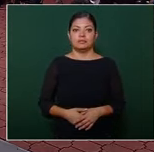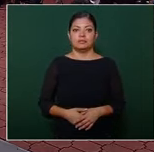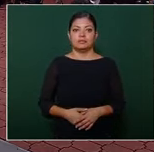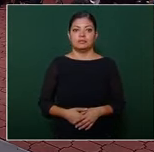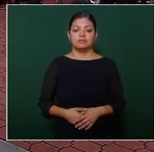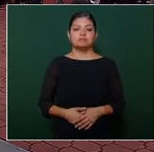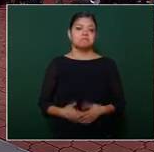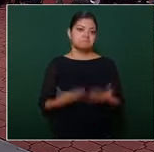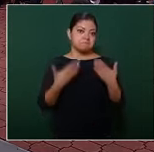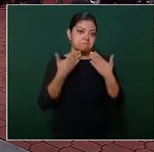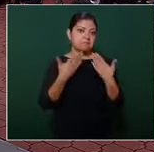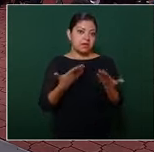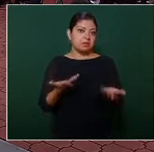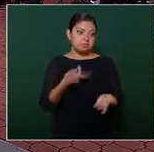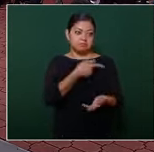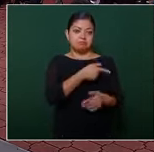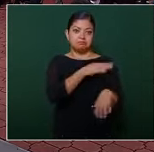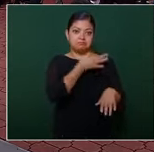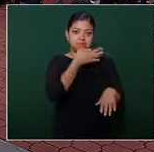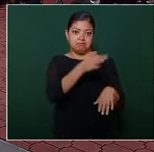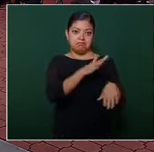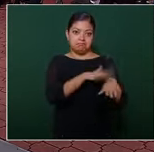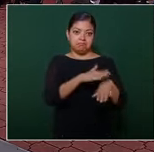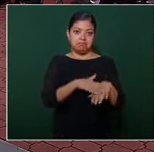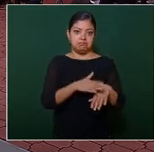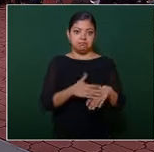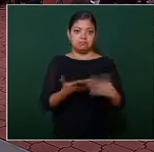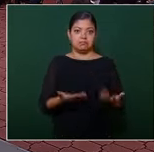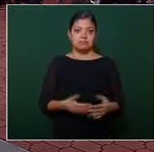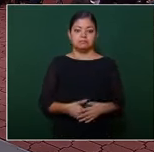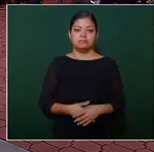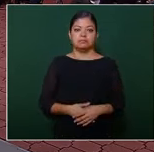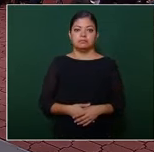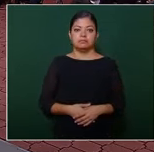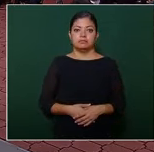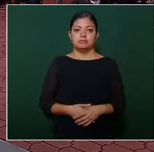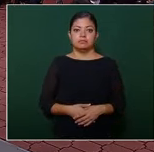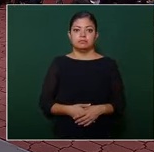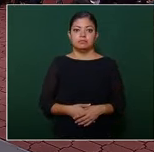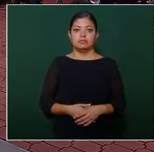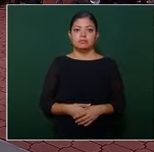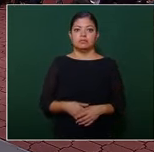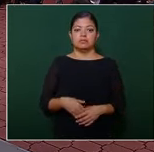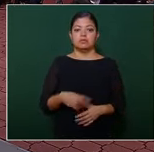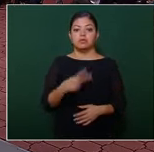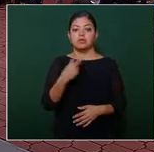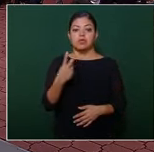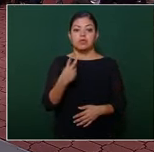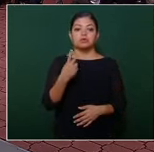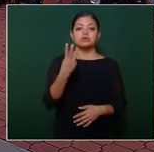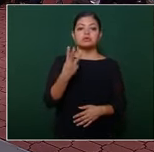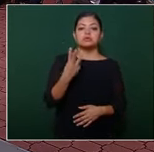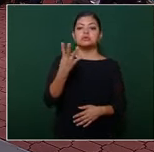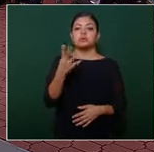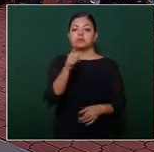Muy bien, pues este es el informe. Adelante, dos, tres, cuatro.